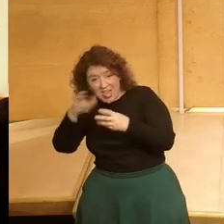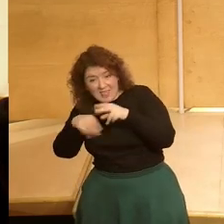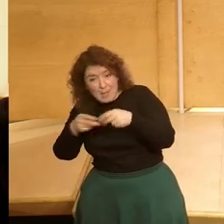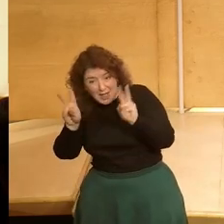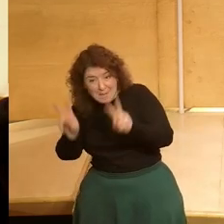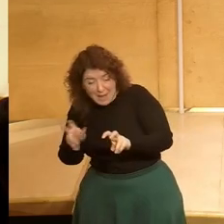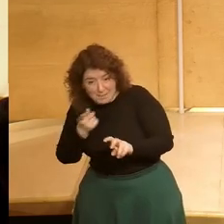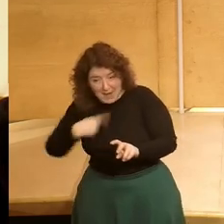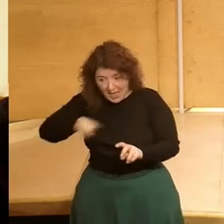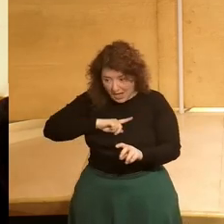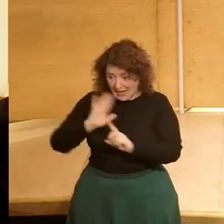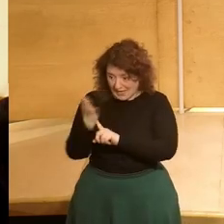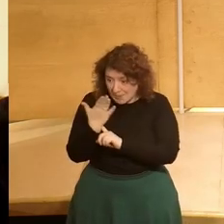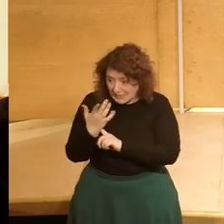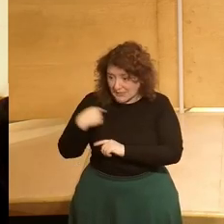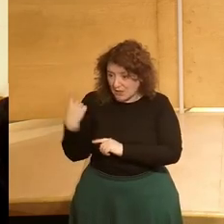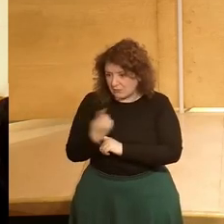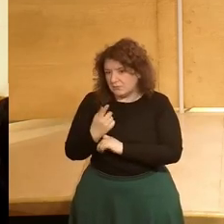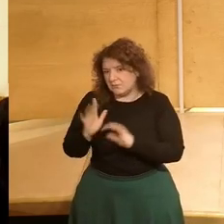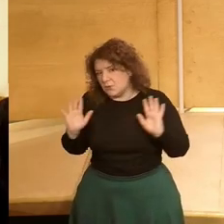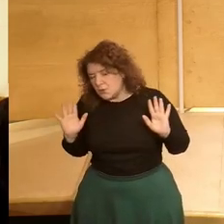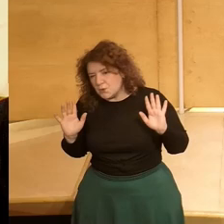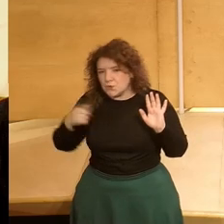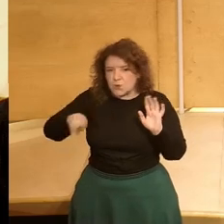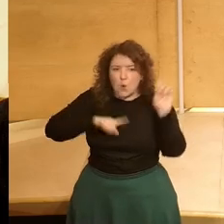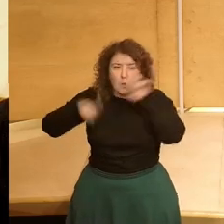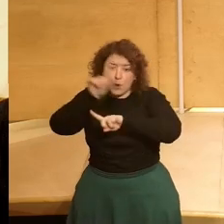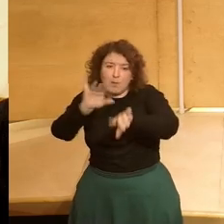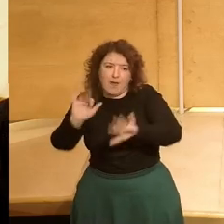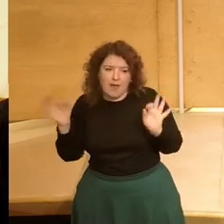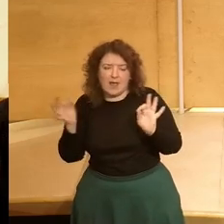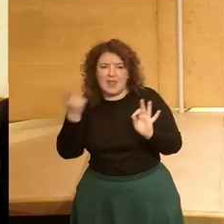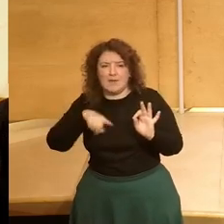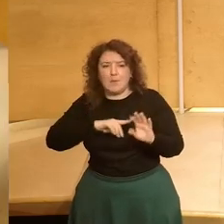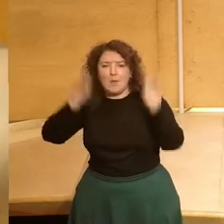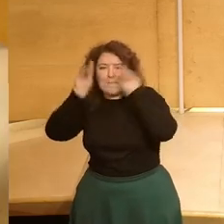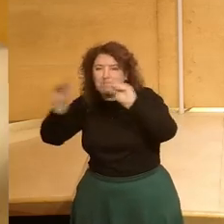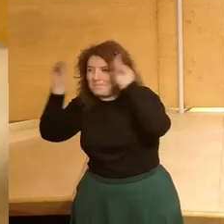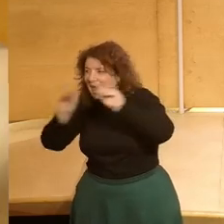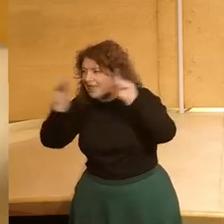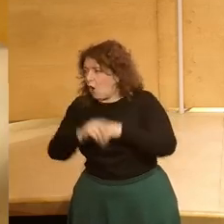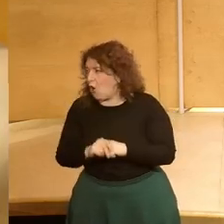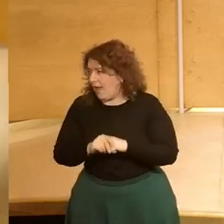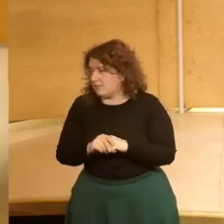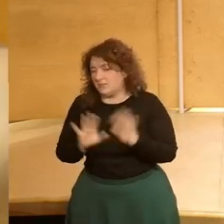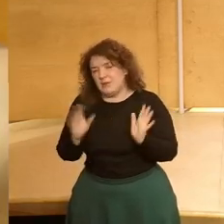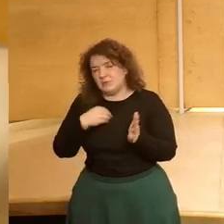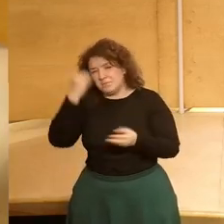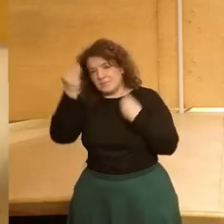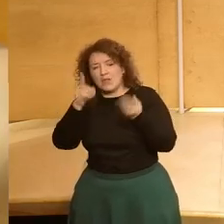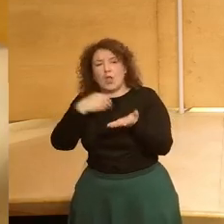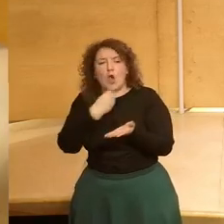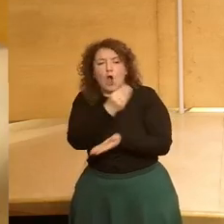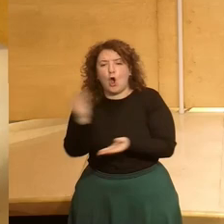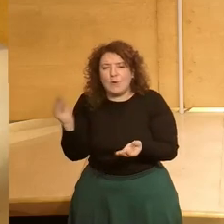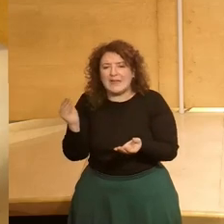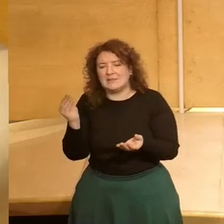sirviendo para representarnos? pues a lo mejor tenemos un problema y tenemos que hacer pedagogía democrática y yo lo veo en eso que a veces los jóvenes sienten